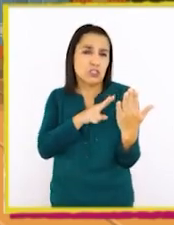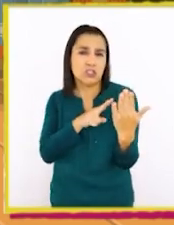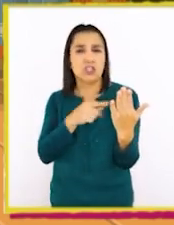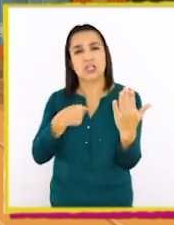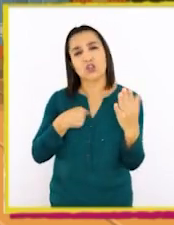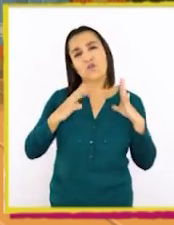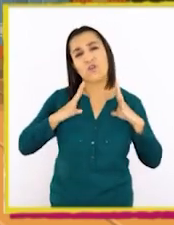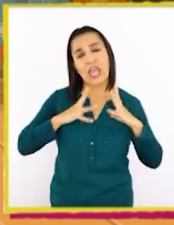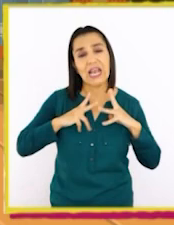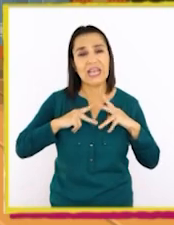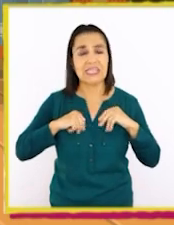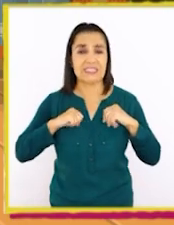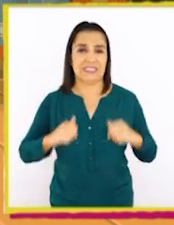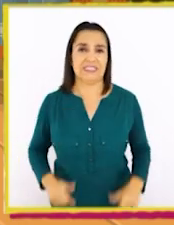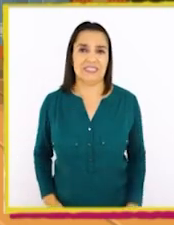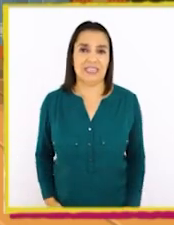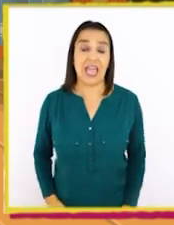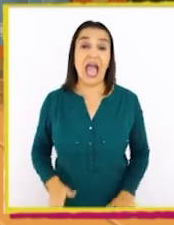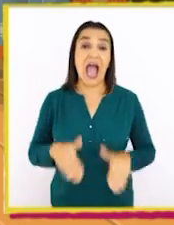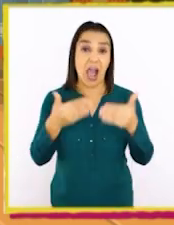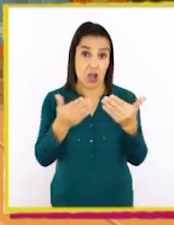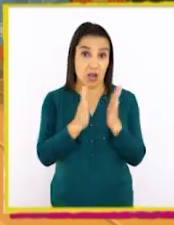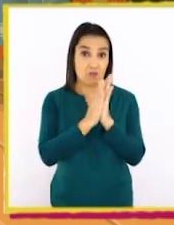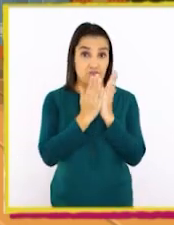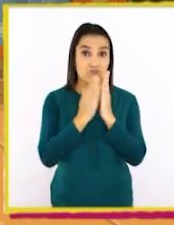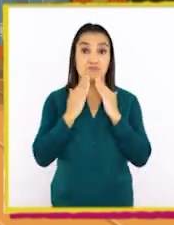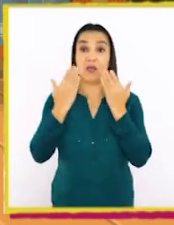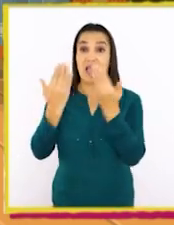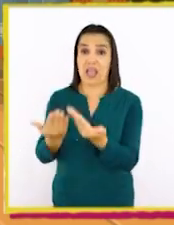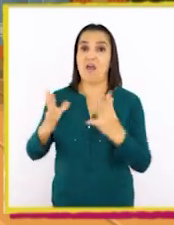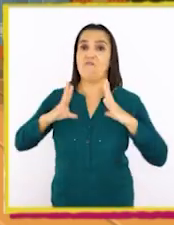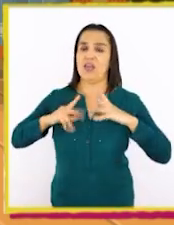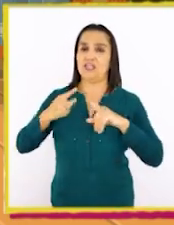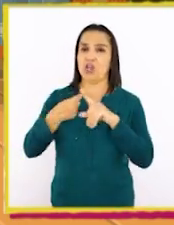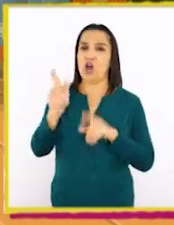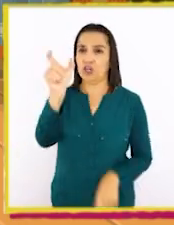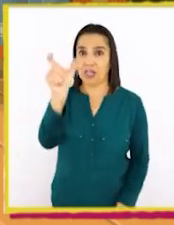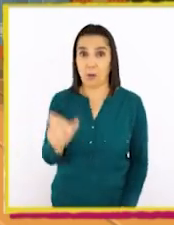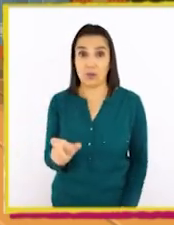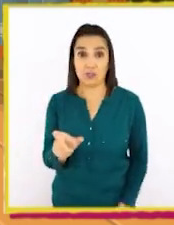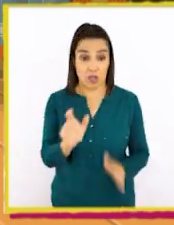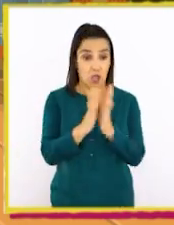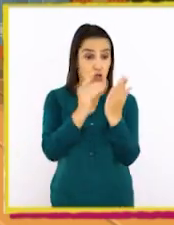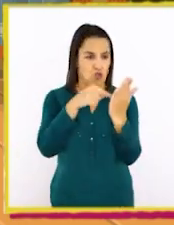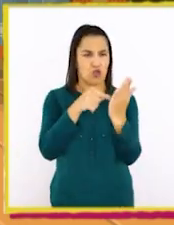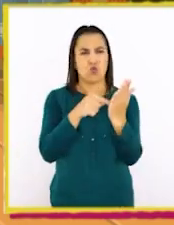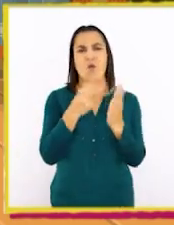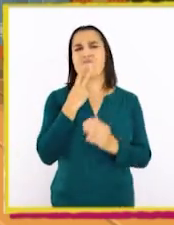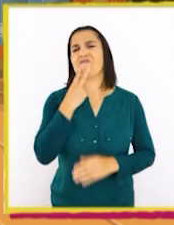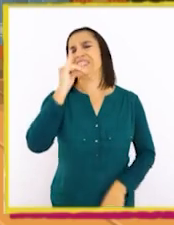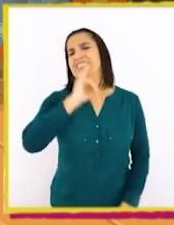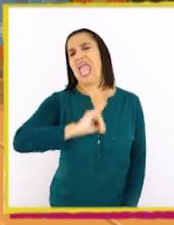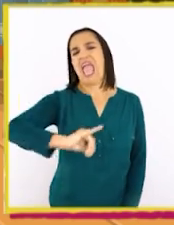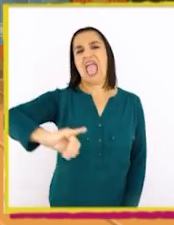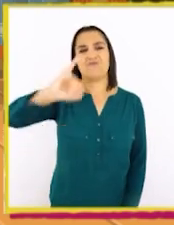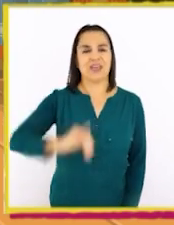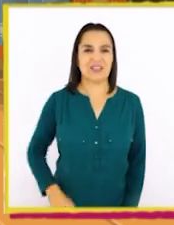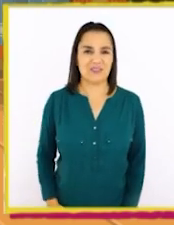hacerme tan feliz. Ahora harás feliz a alguien más y tú vivirás para siempre.